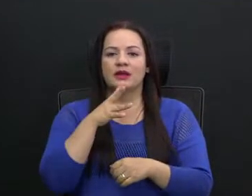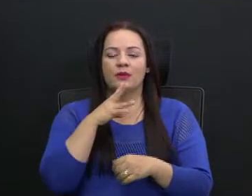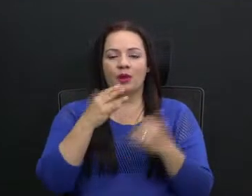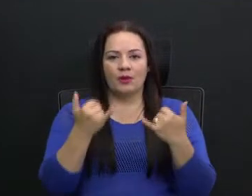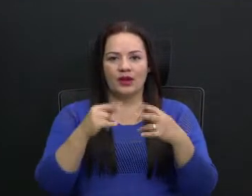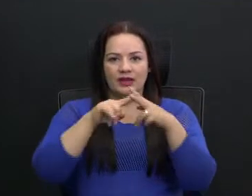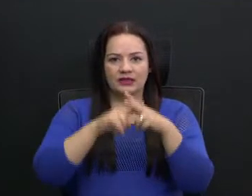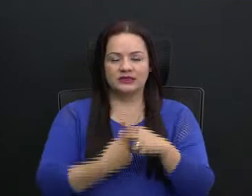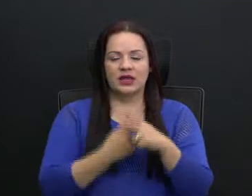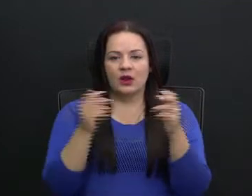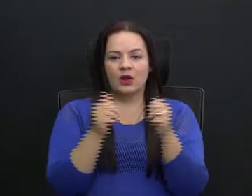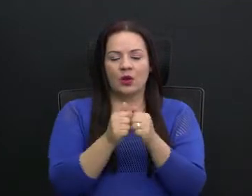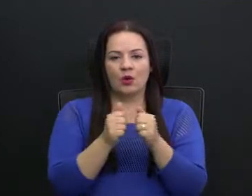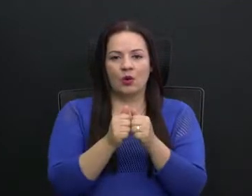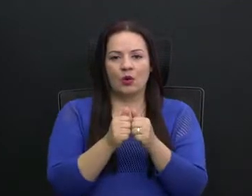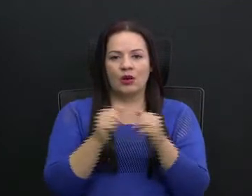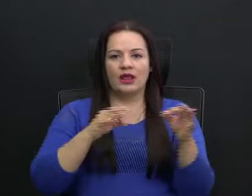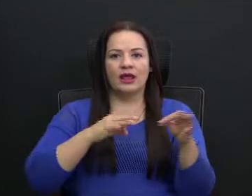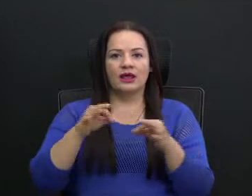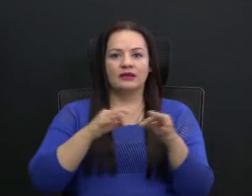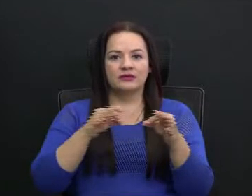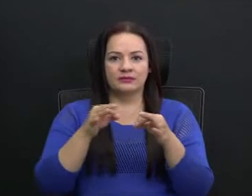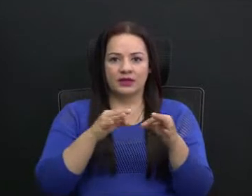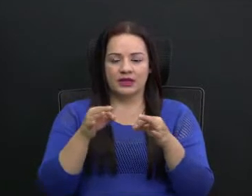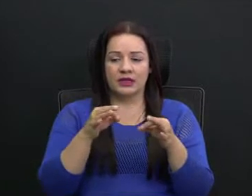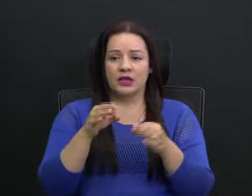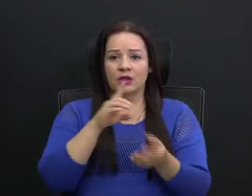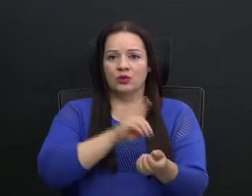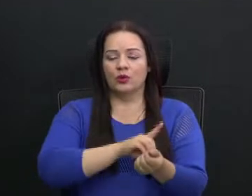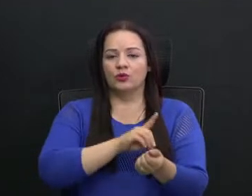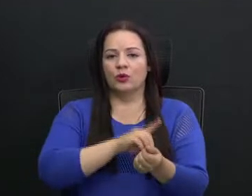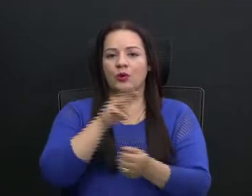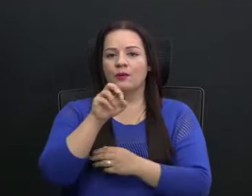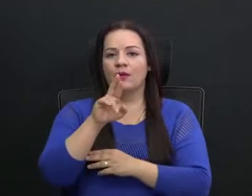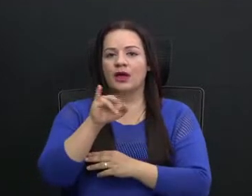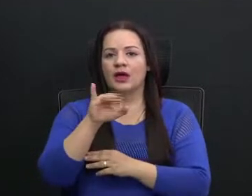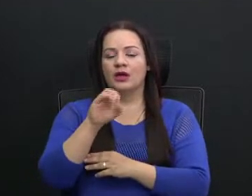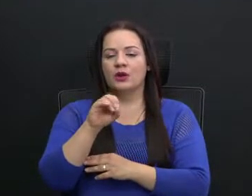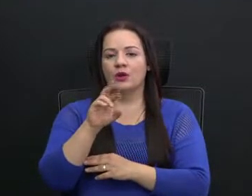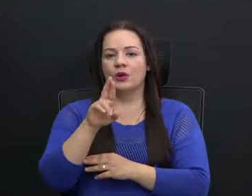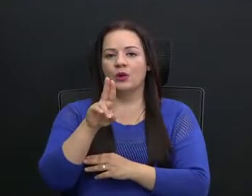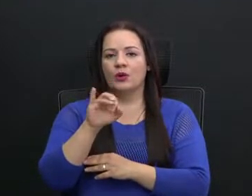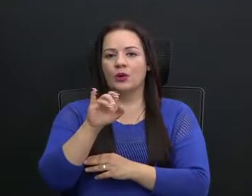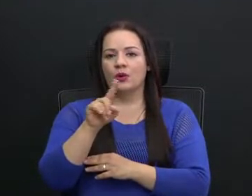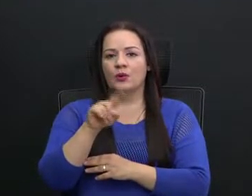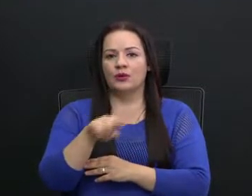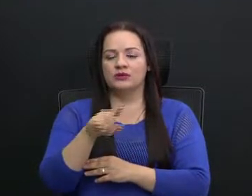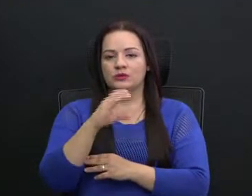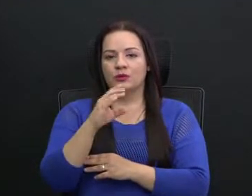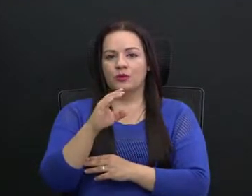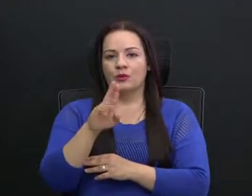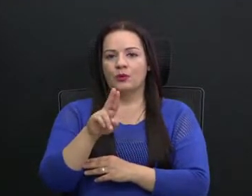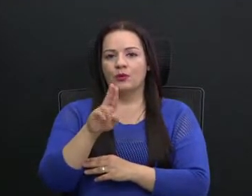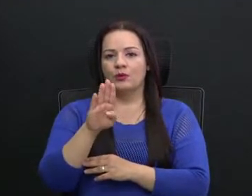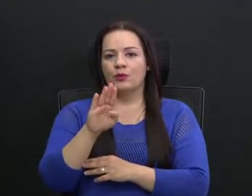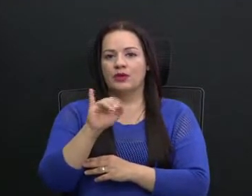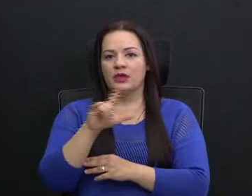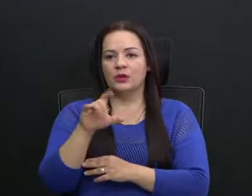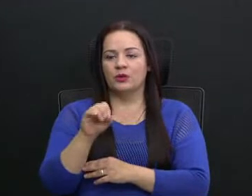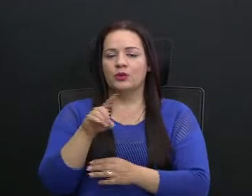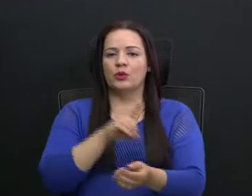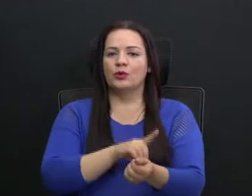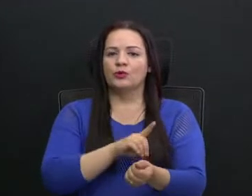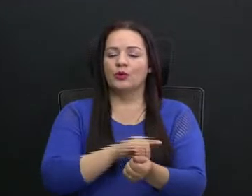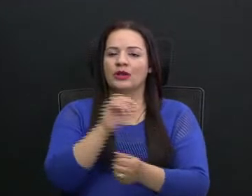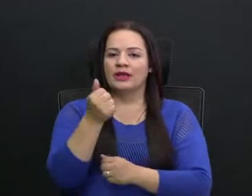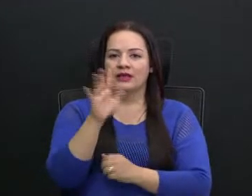caja para conocer sobre la suspensión del trámite de nuevas pensiones del régimen no contributivo. Ubaldo Carrillo Cubillo, director administrativo de